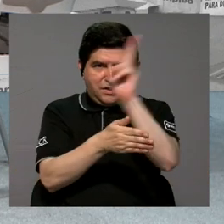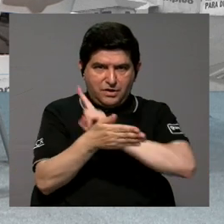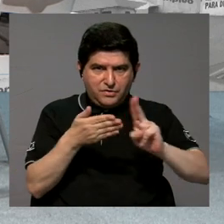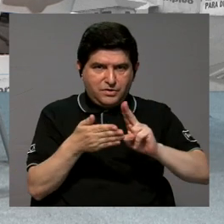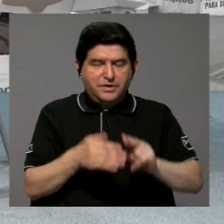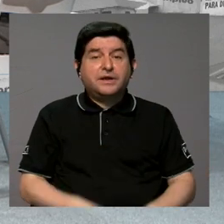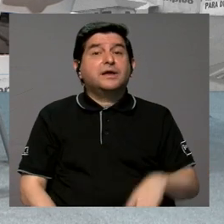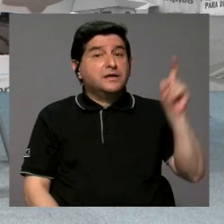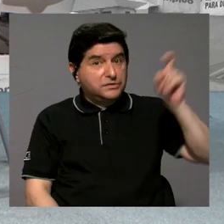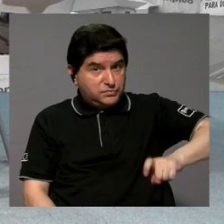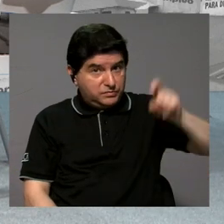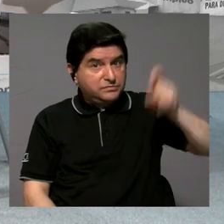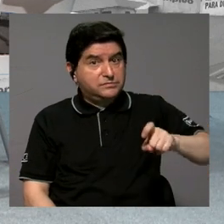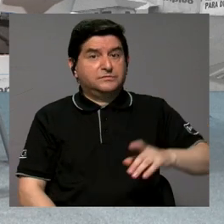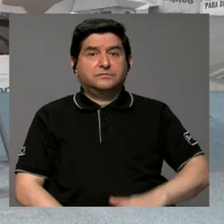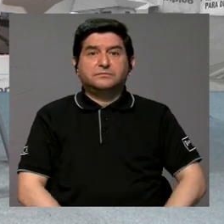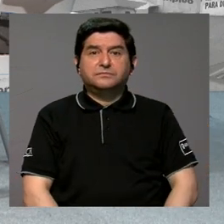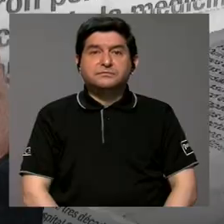indispensables.